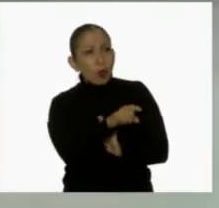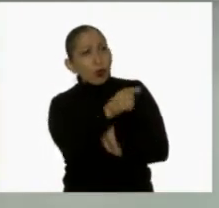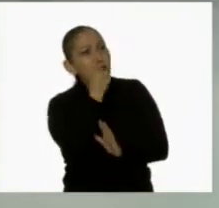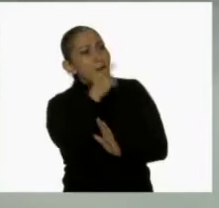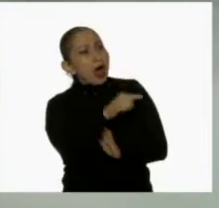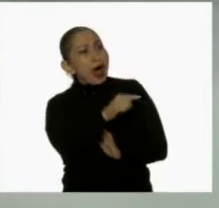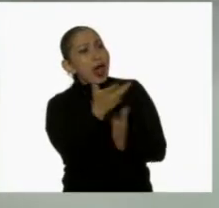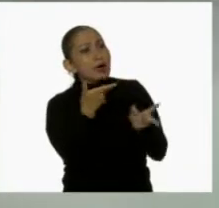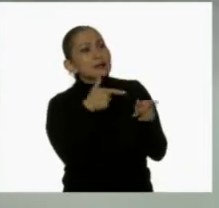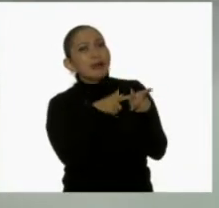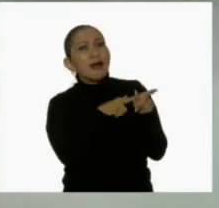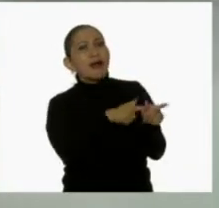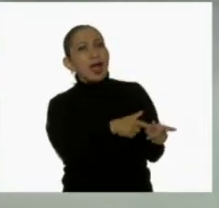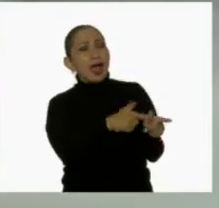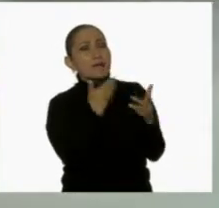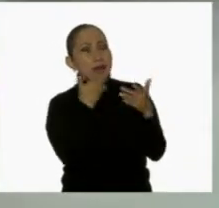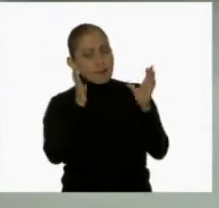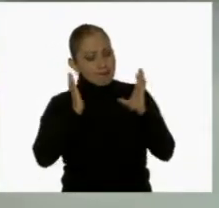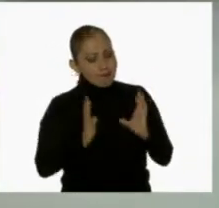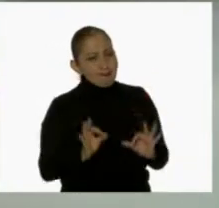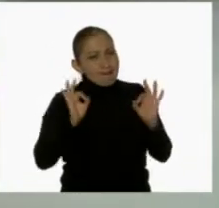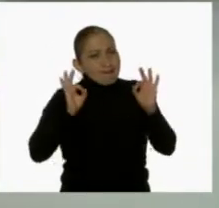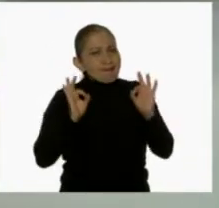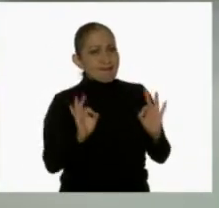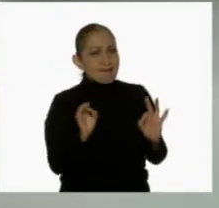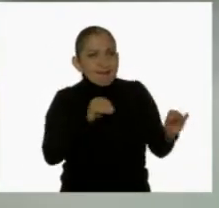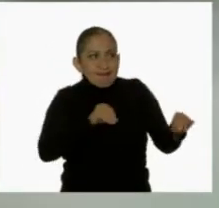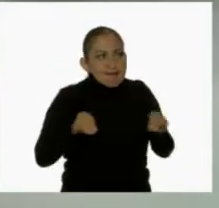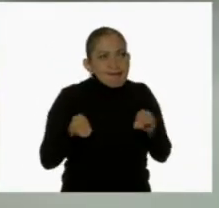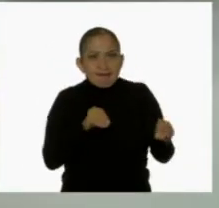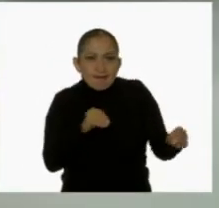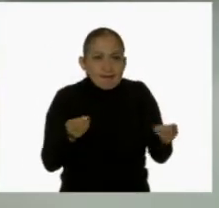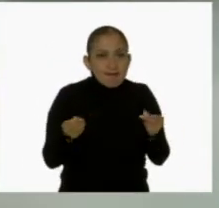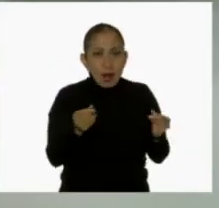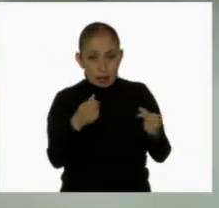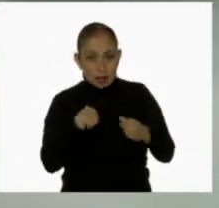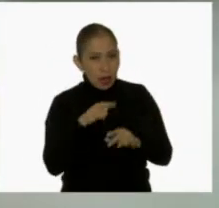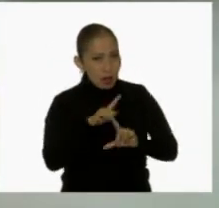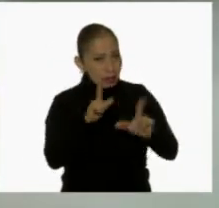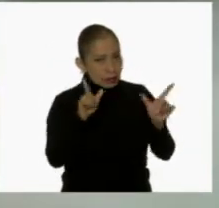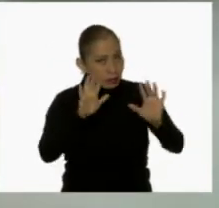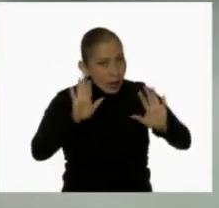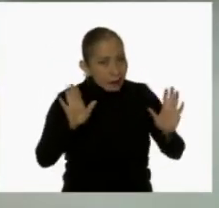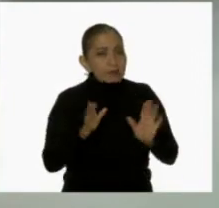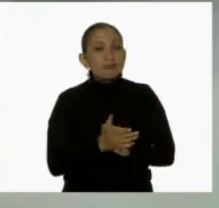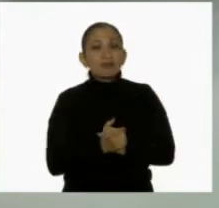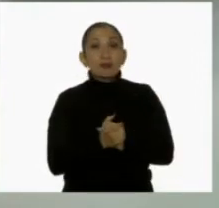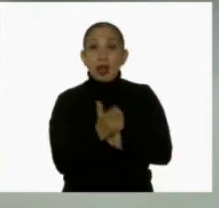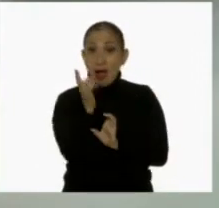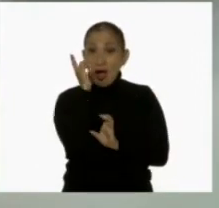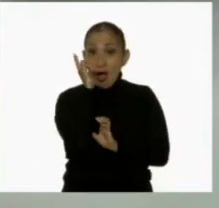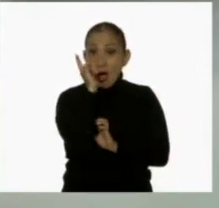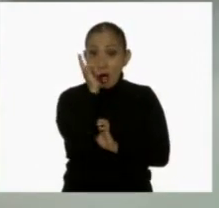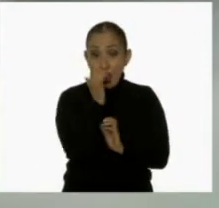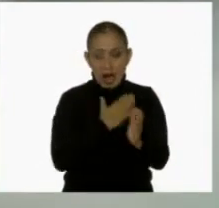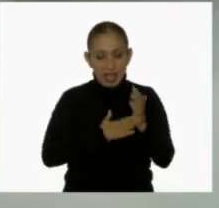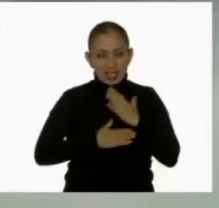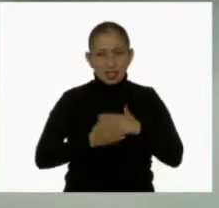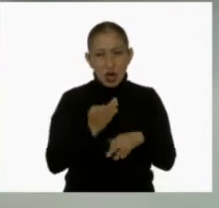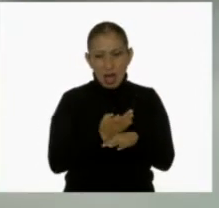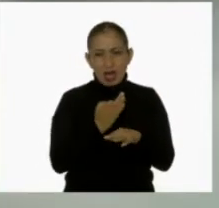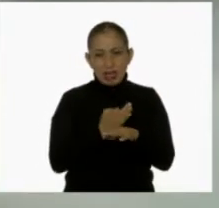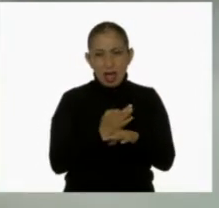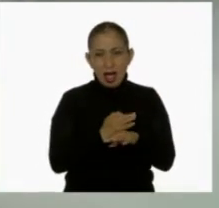mantenernos físicamente activos. Y yo ya estoy listo, así que espero que el cansancio